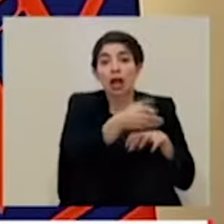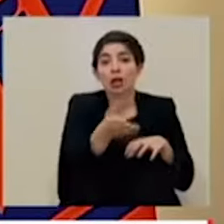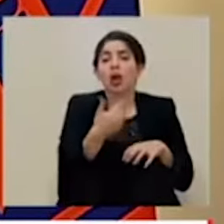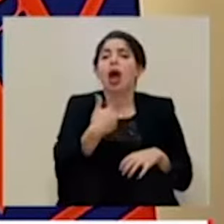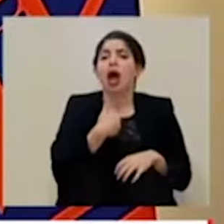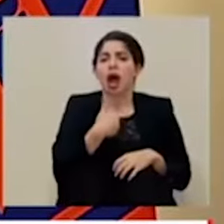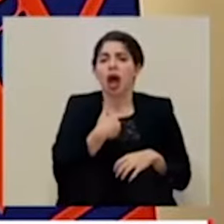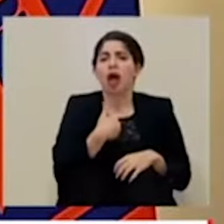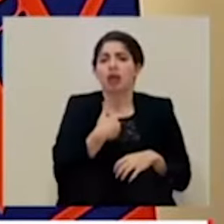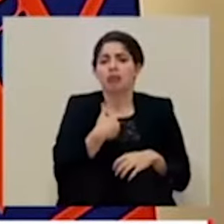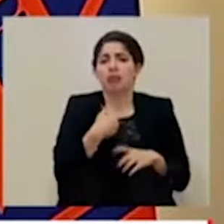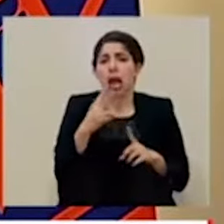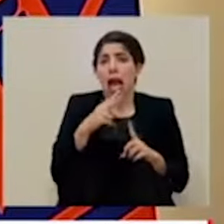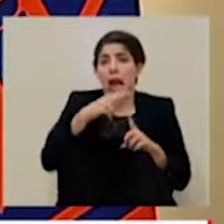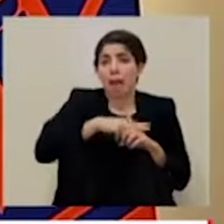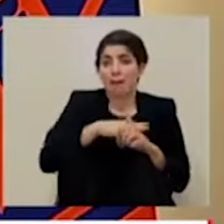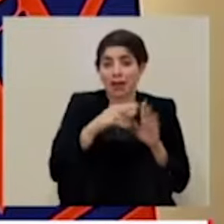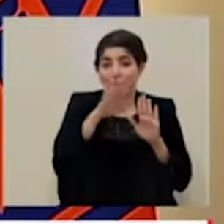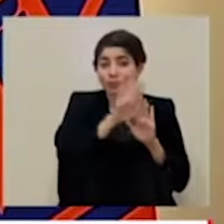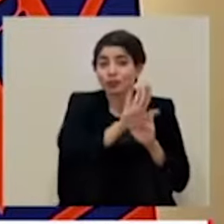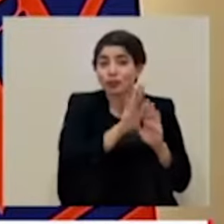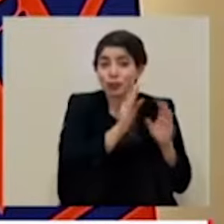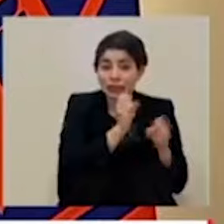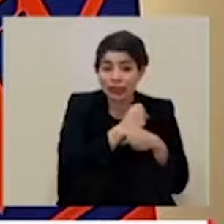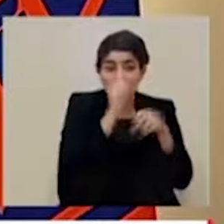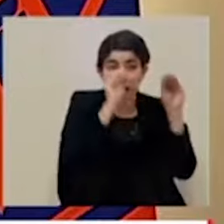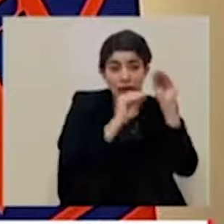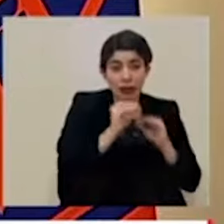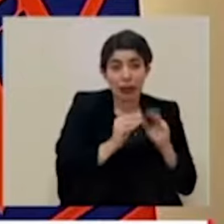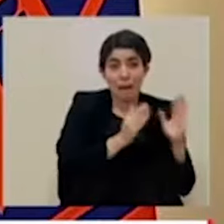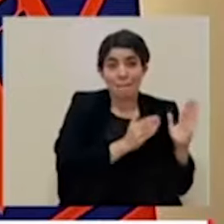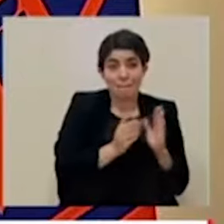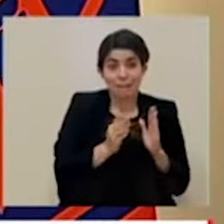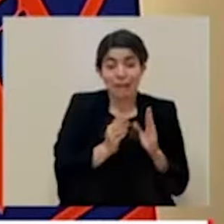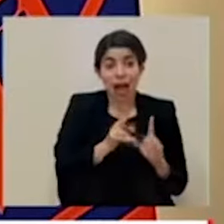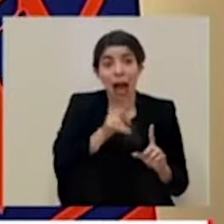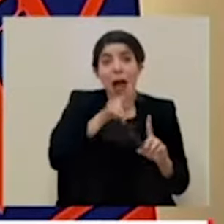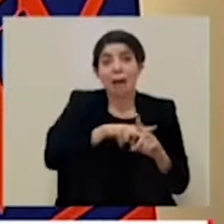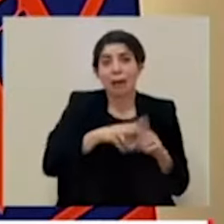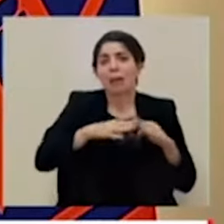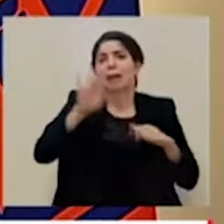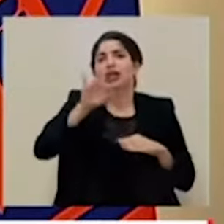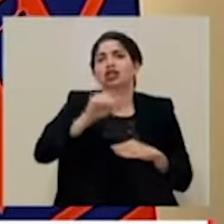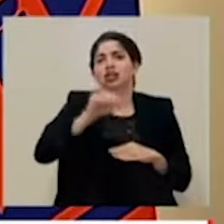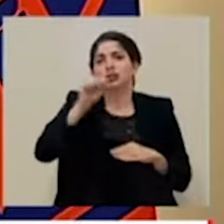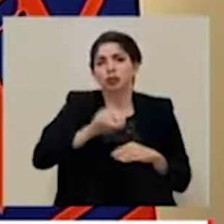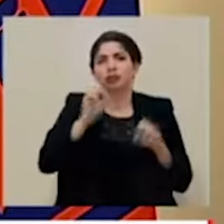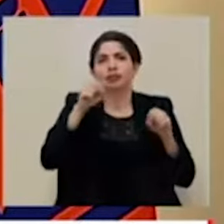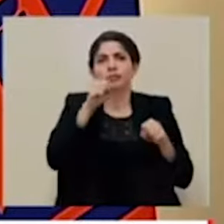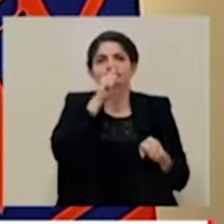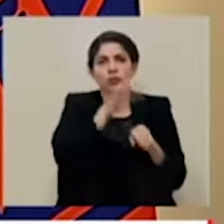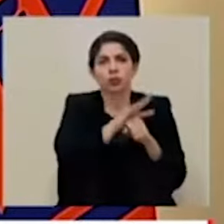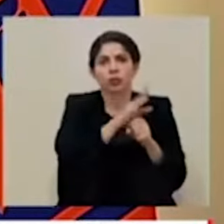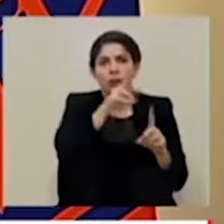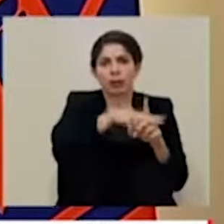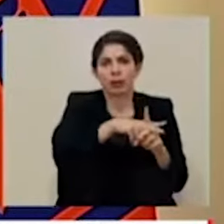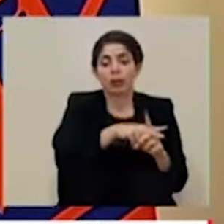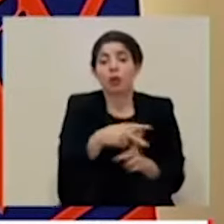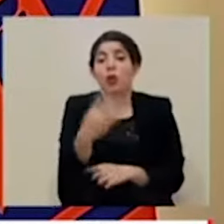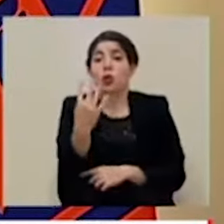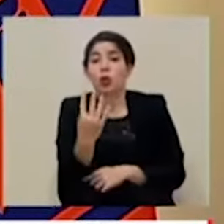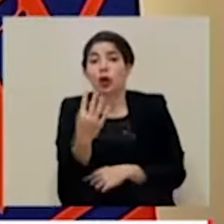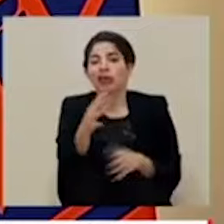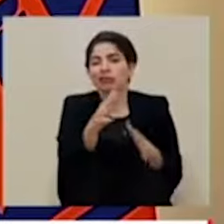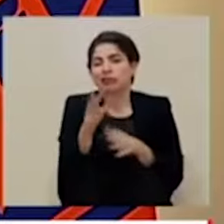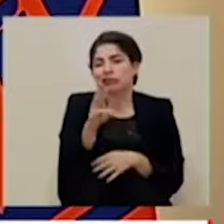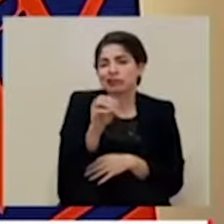promedio de aplicación del plan cantonal de prevención del COVID-19 por encima del 80%, cuatro cantones están entre el